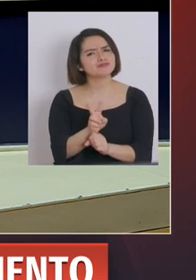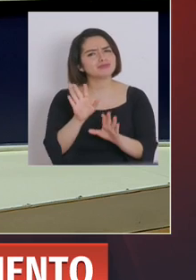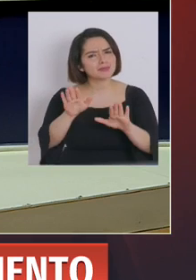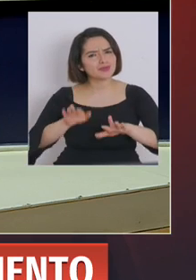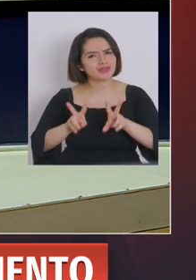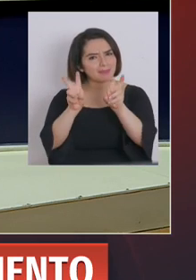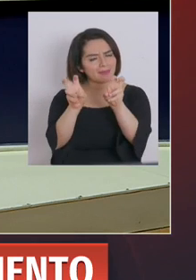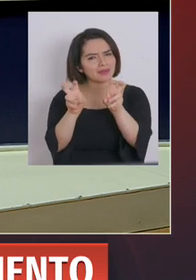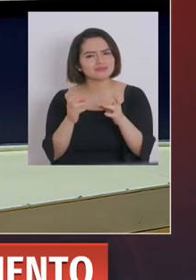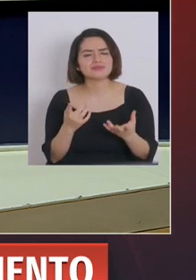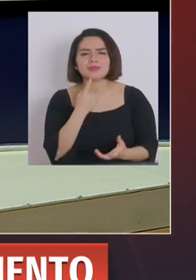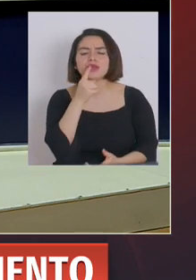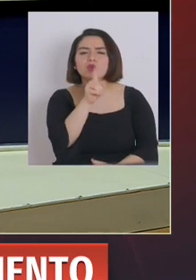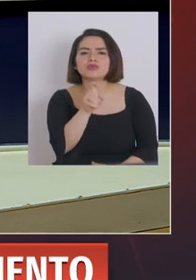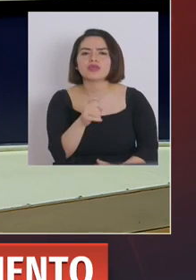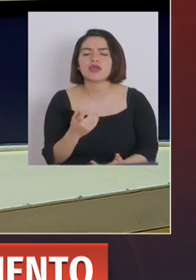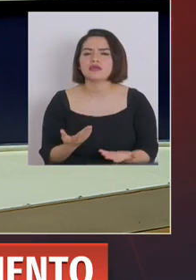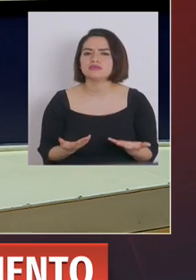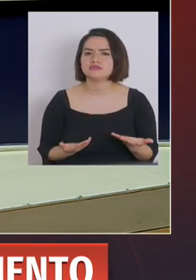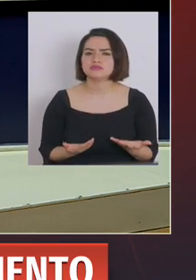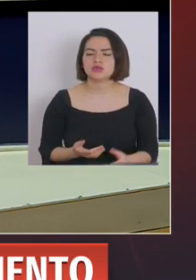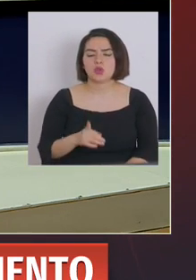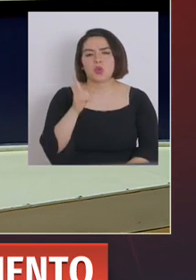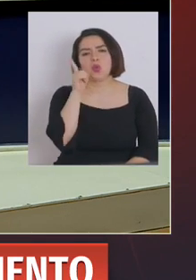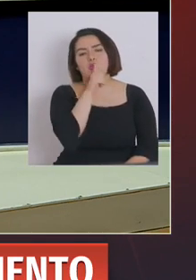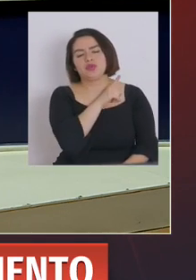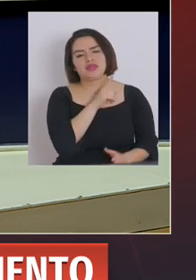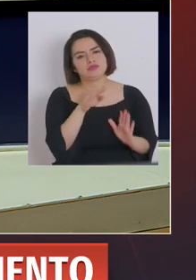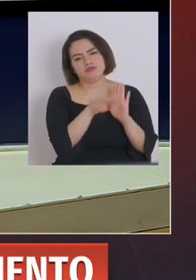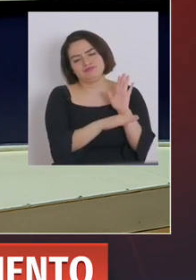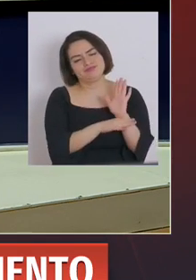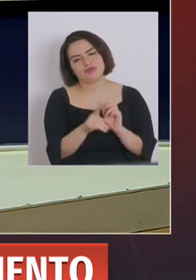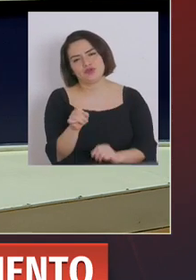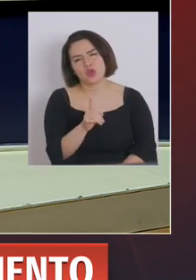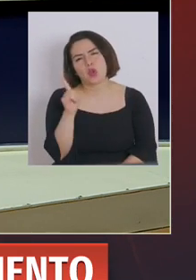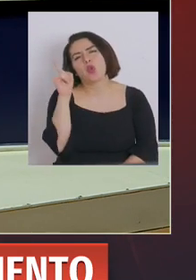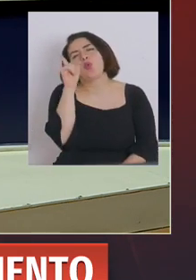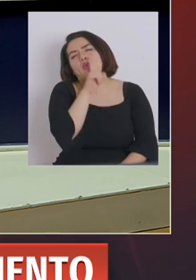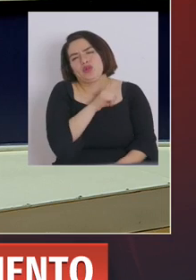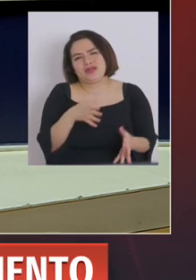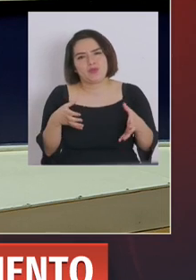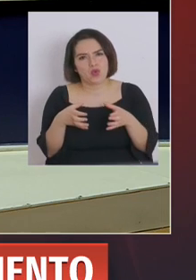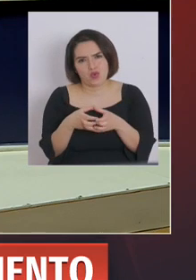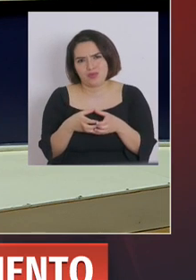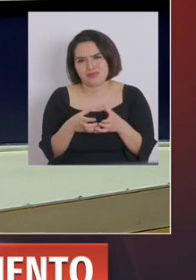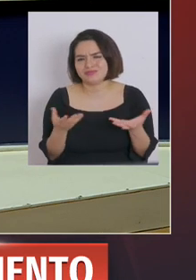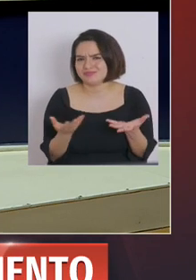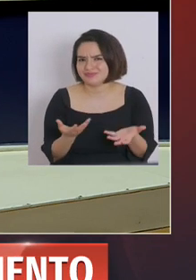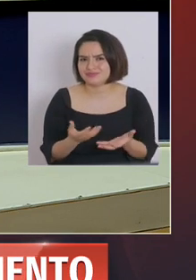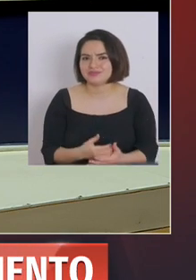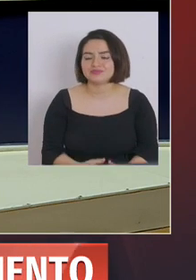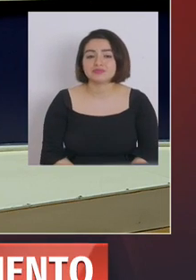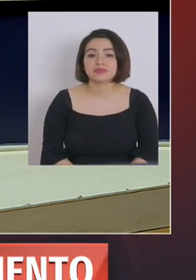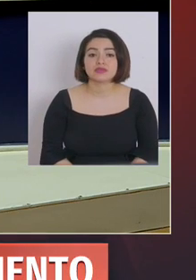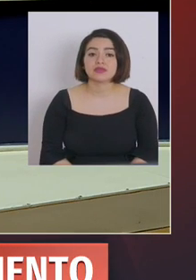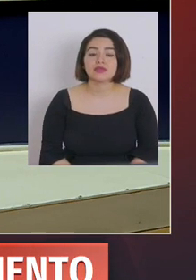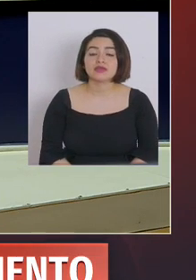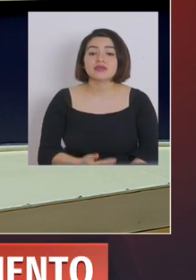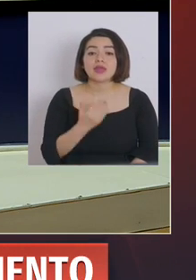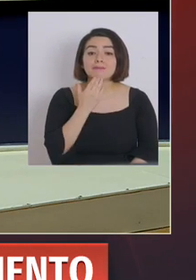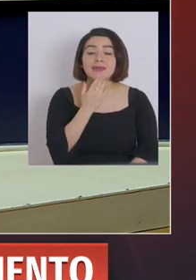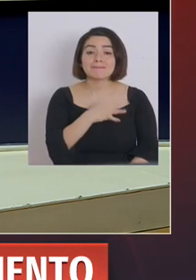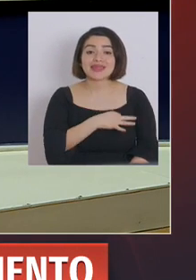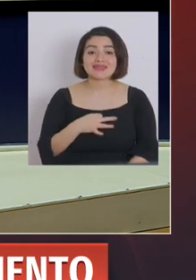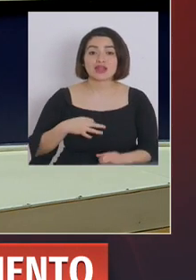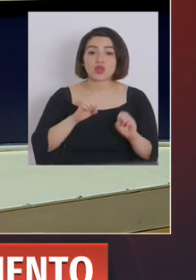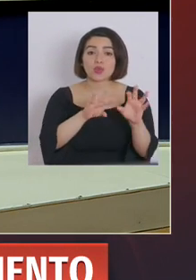¿por qué están dentro, si bien no están en el último lugar, están en uno de los últimos grupos y considerando también lo que dice el Ministerio de